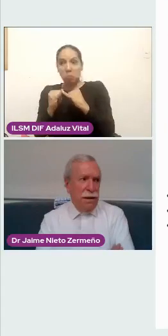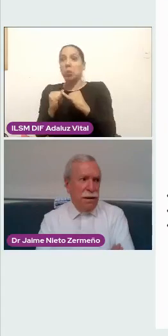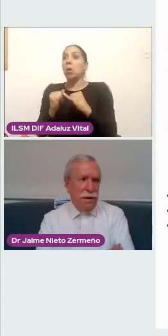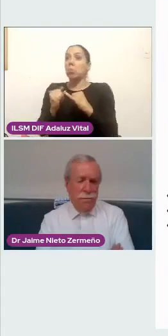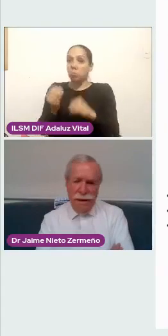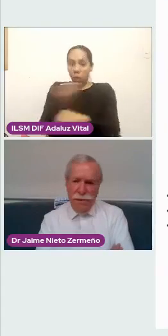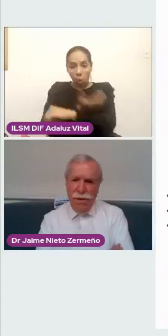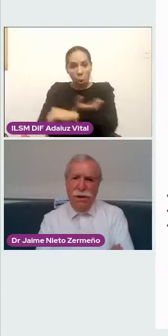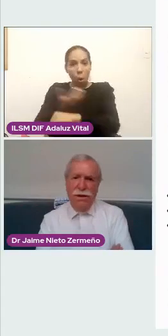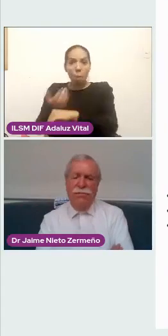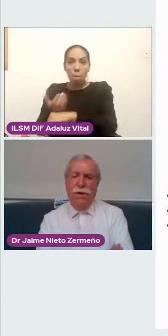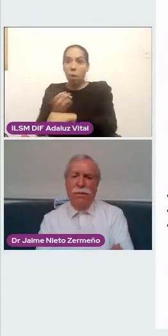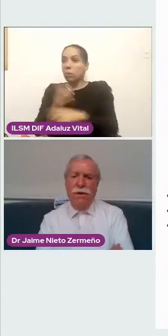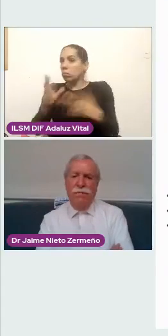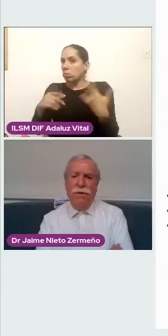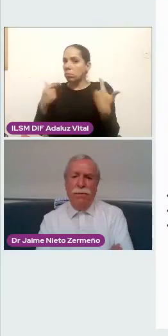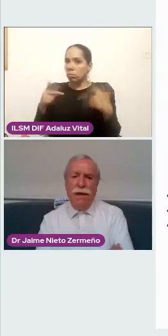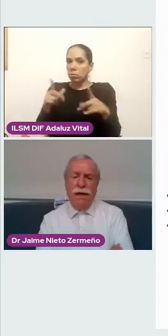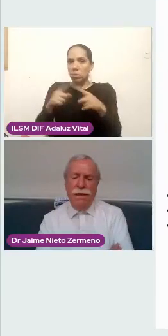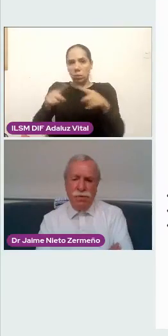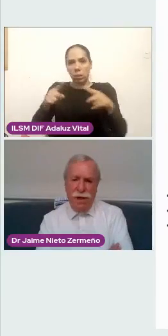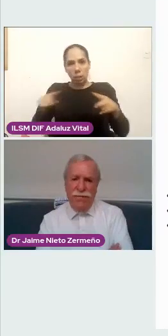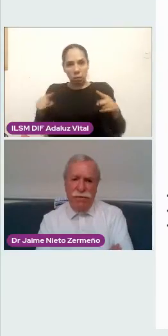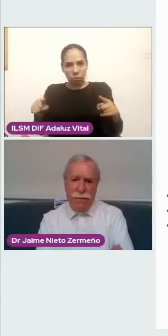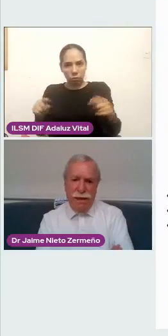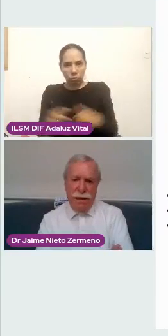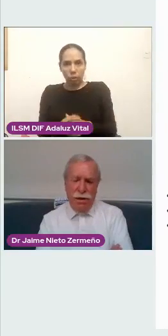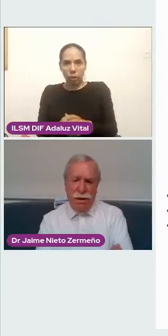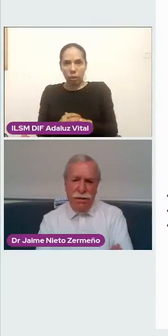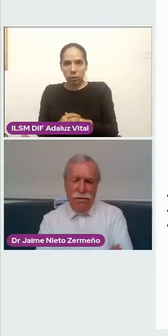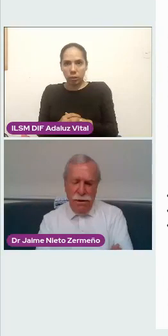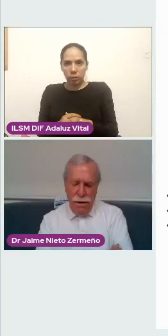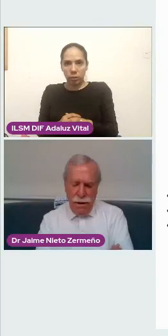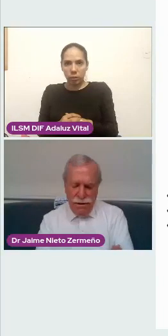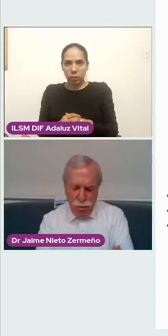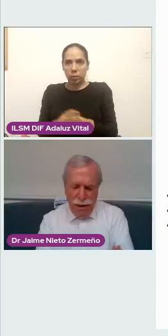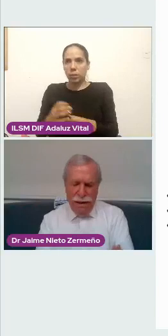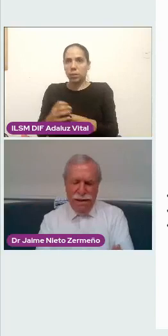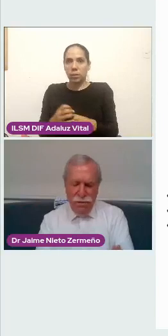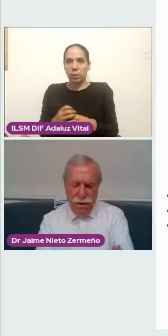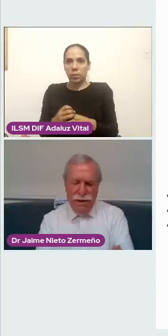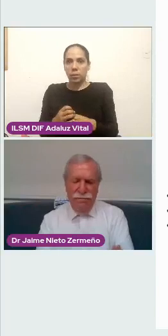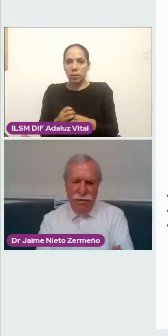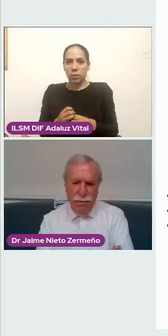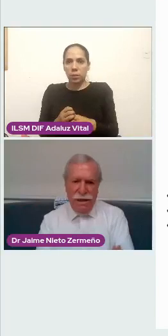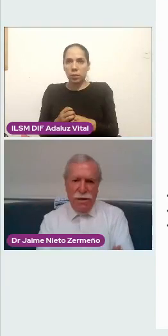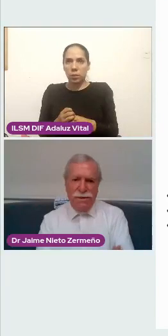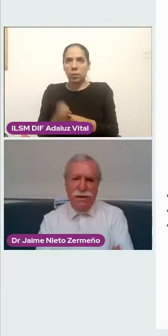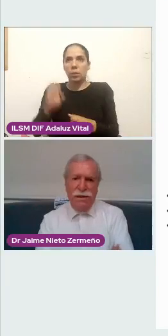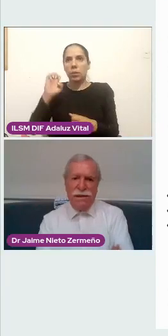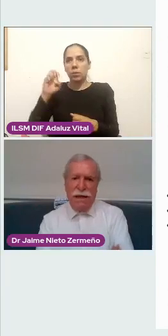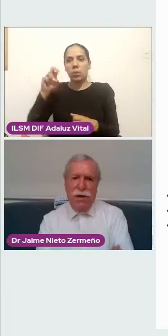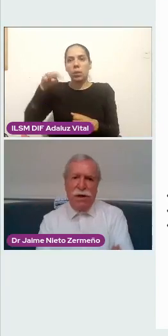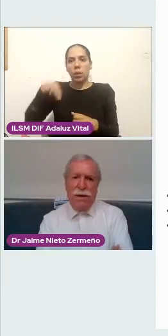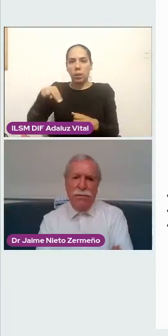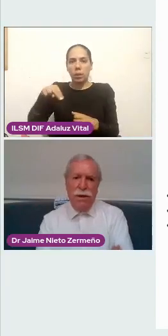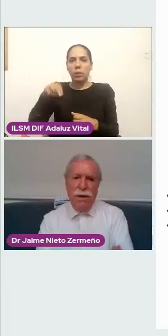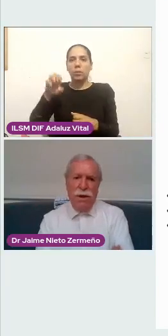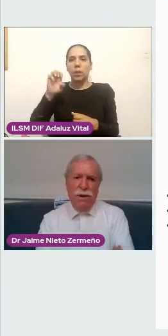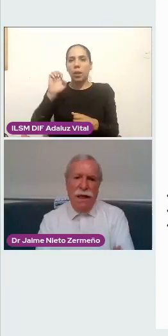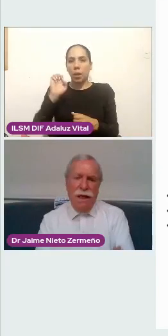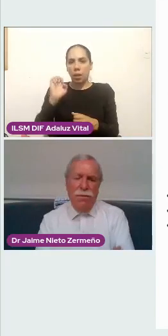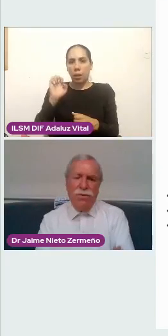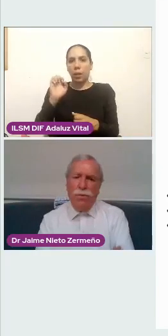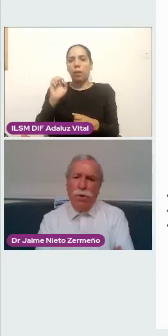de enfermera, la Escuela de Enfermería, la Escuela Nacional de Enfermería Obstetricia de la UNAM.